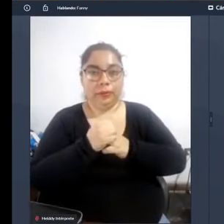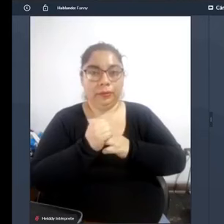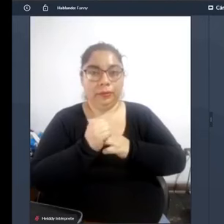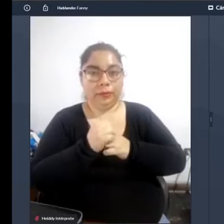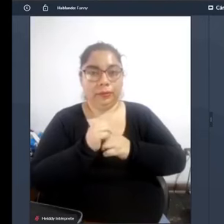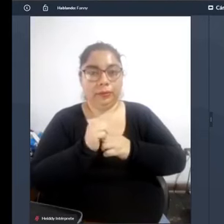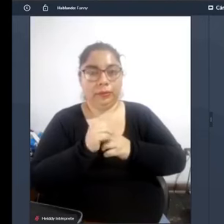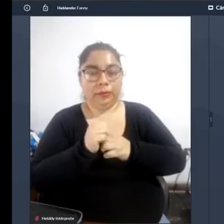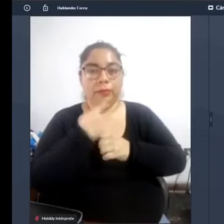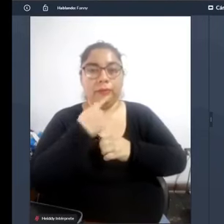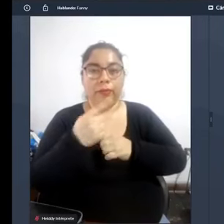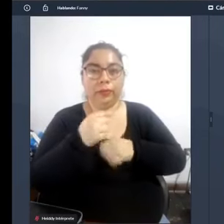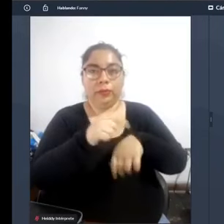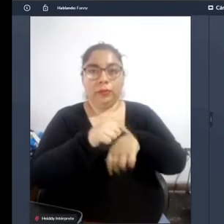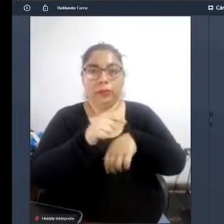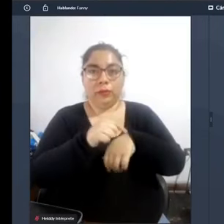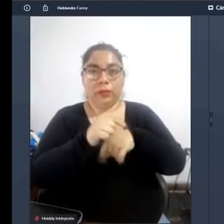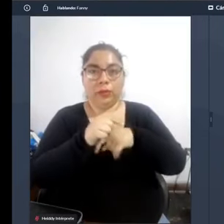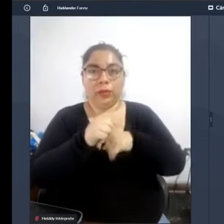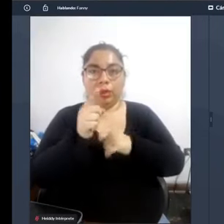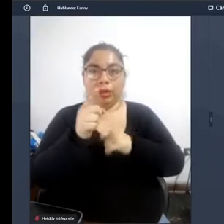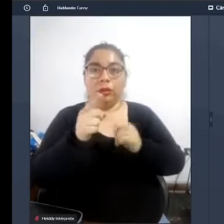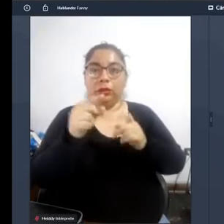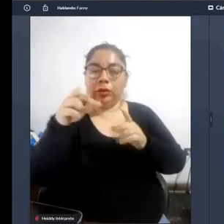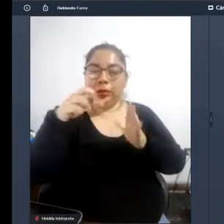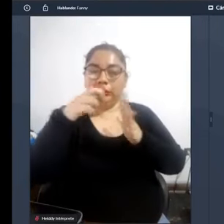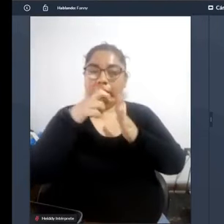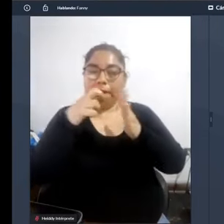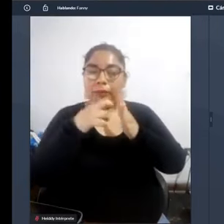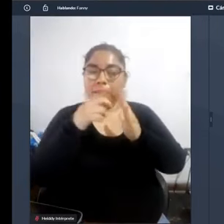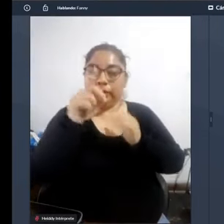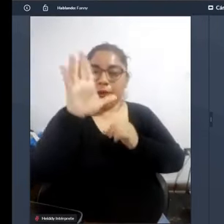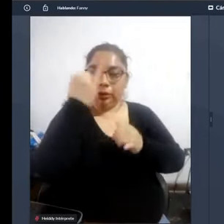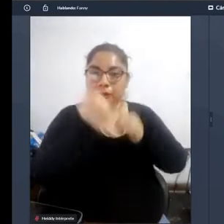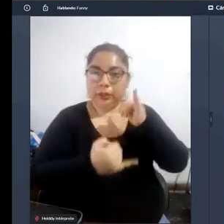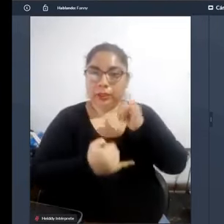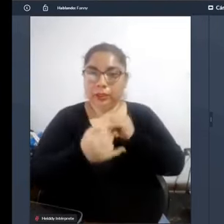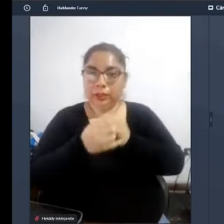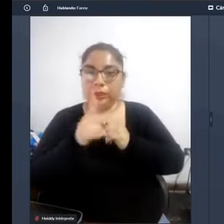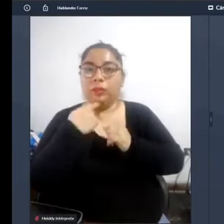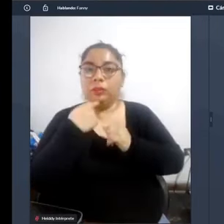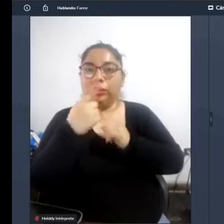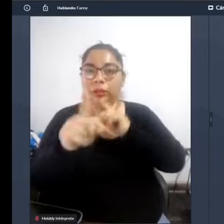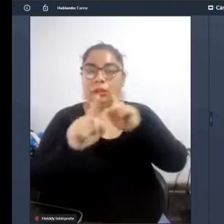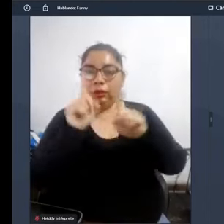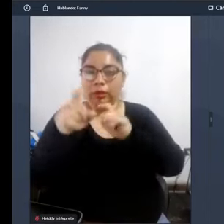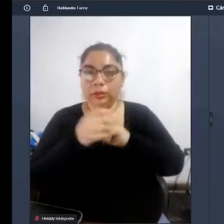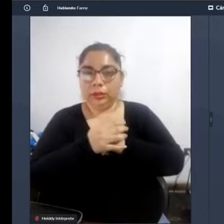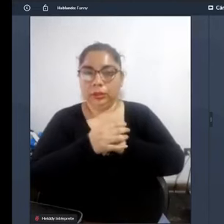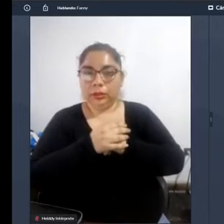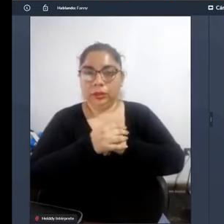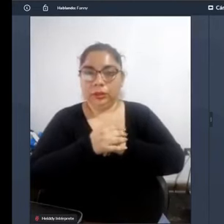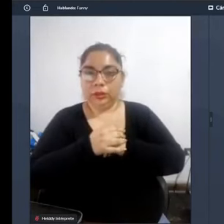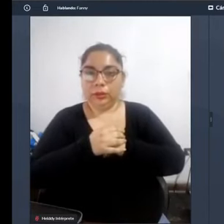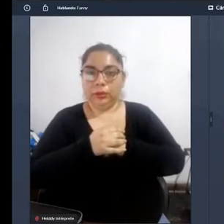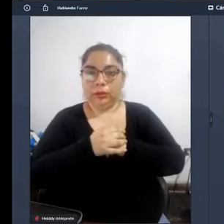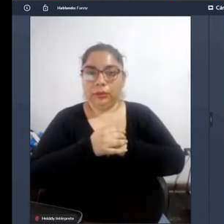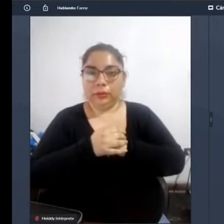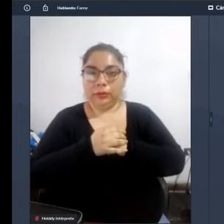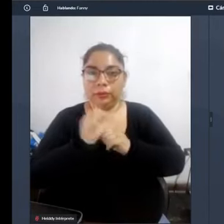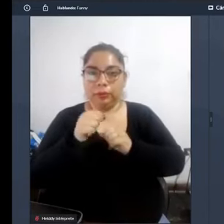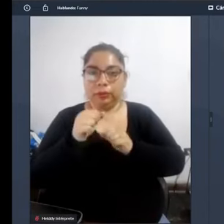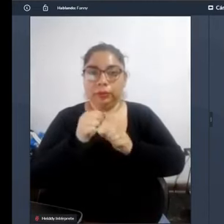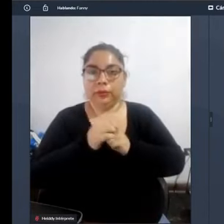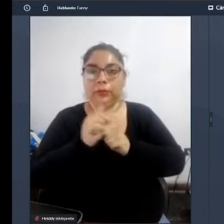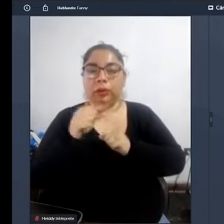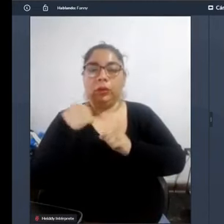ponentes dan sus participaciones sus aportes finales y contestan algunas preguntas ah perfecto perfecto luego de